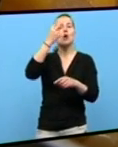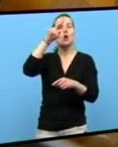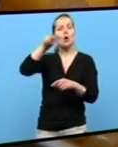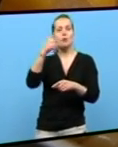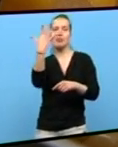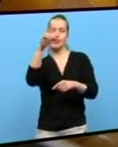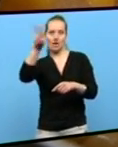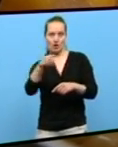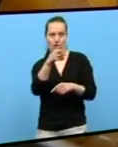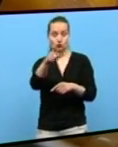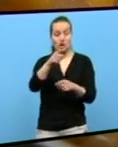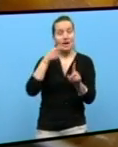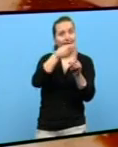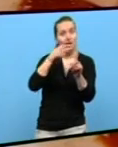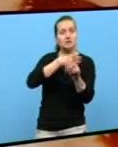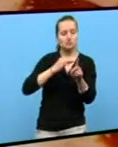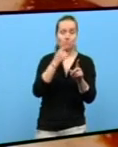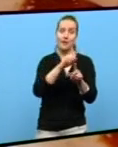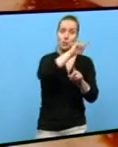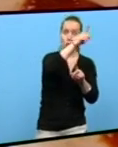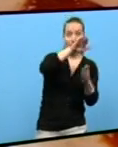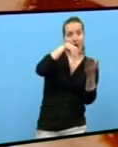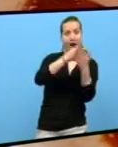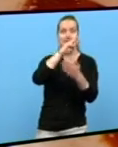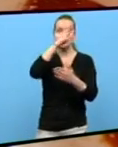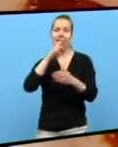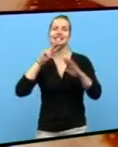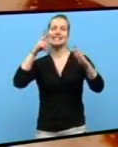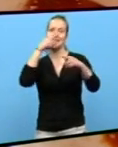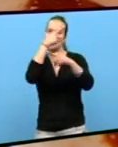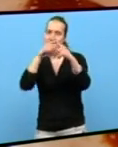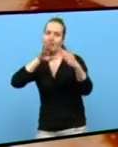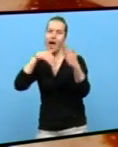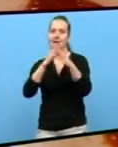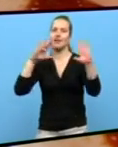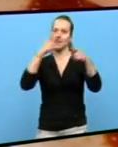Os clientes poderán degustalas en horario de 1 a 3 e de 7 e media a 10 e medio